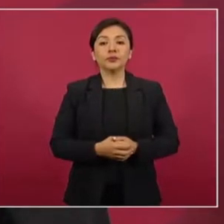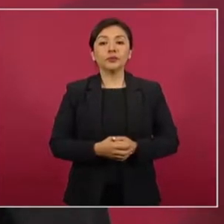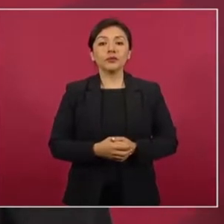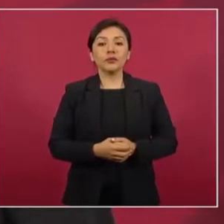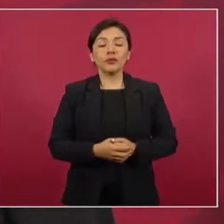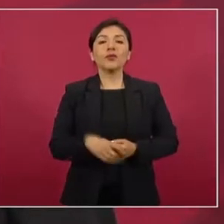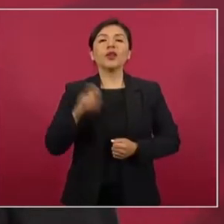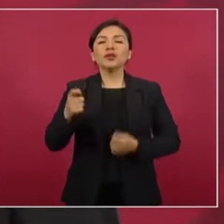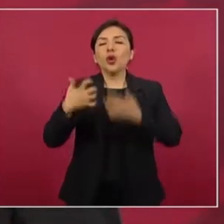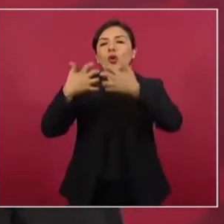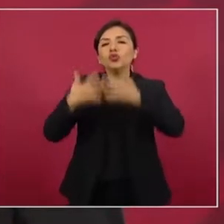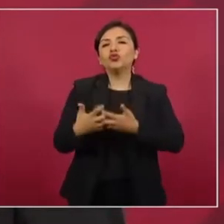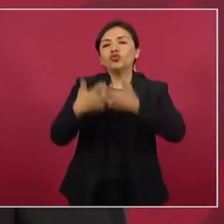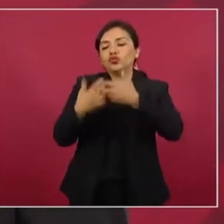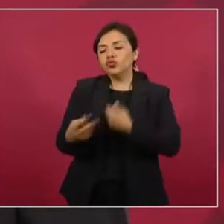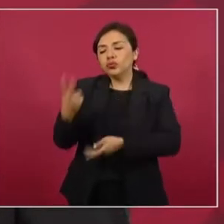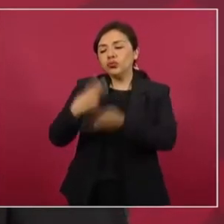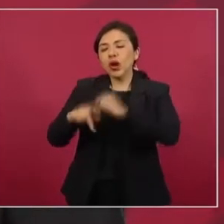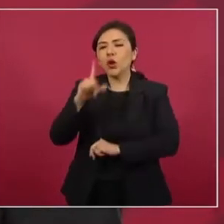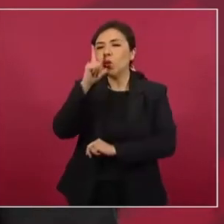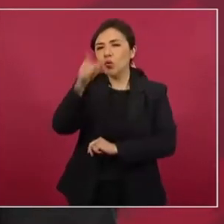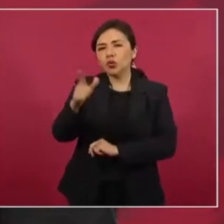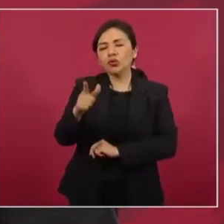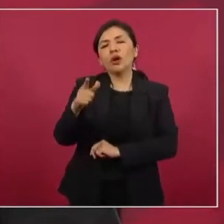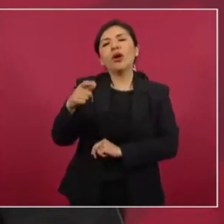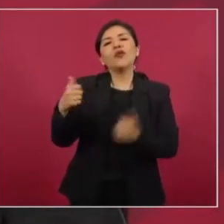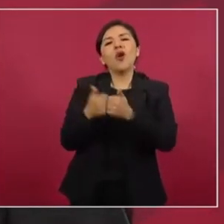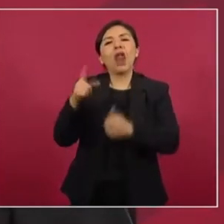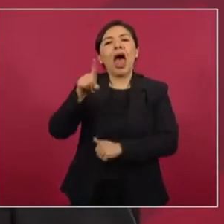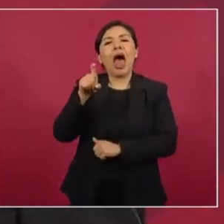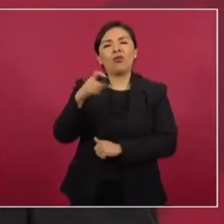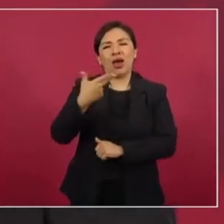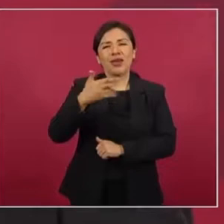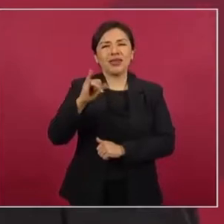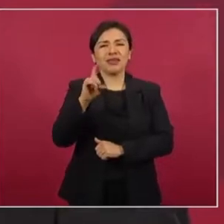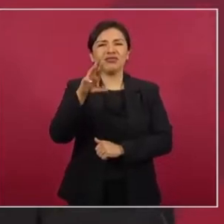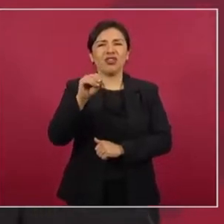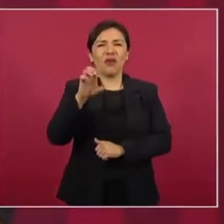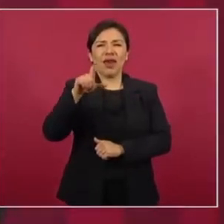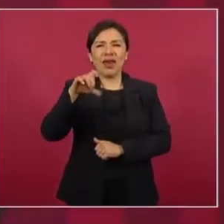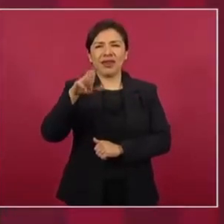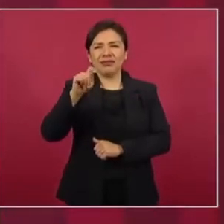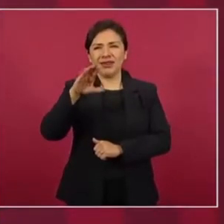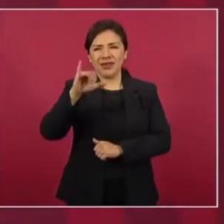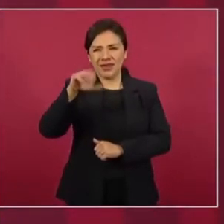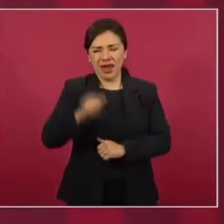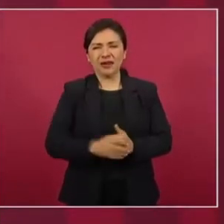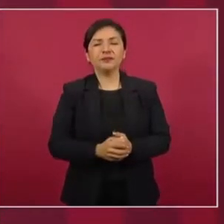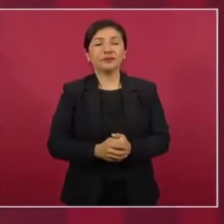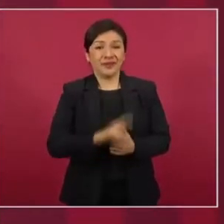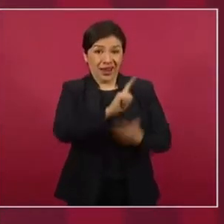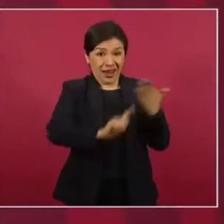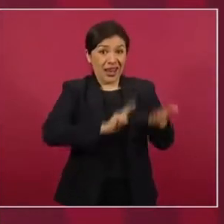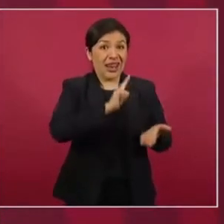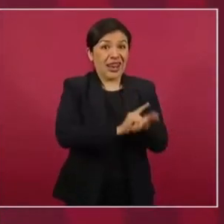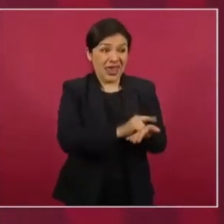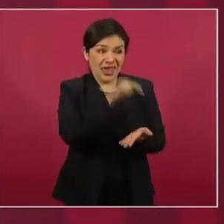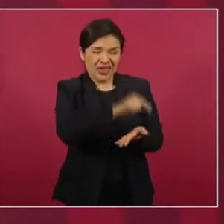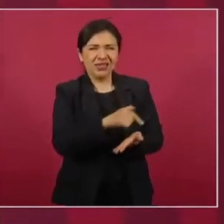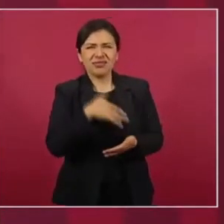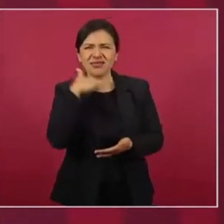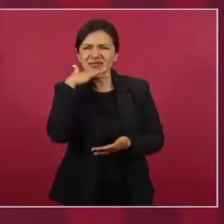hidroeléctricas, que en la ley tramposa de la llamada Reforma Energética,